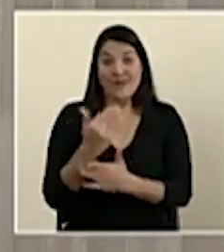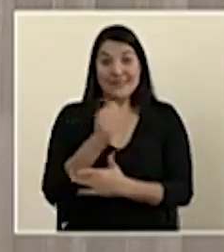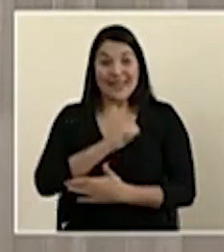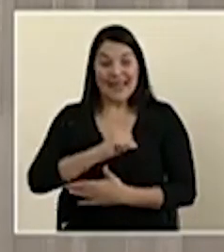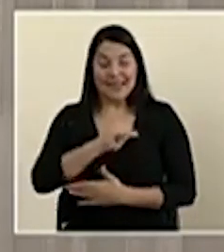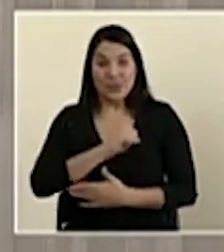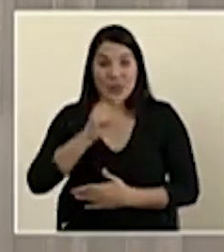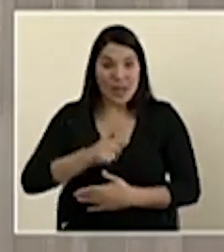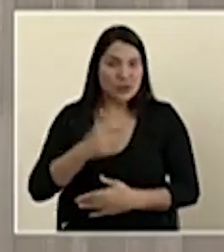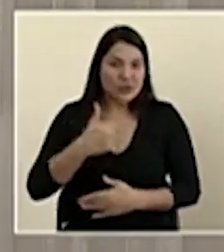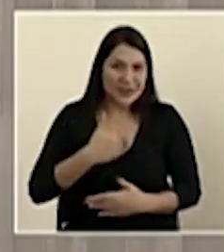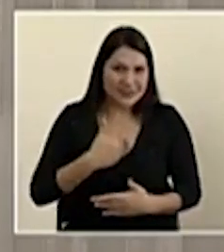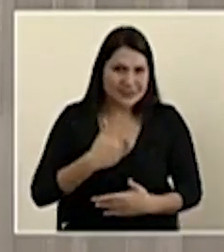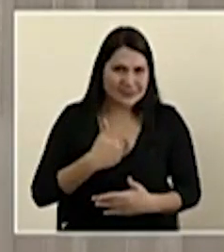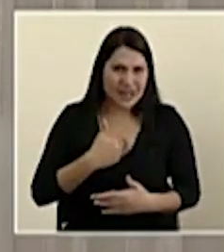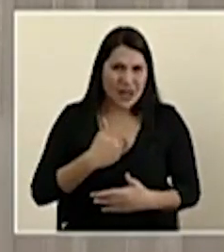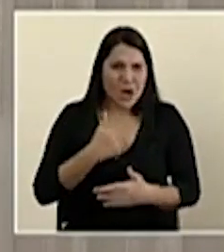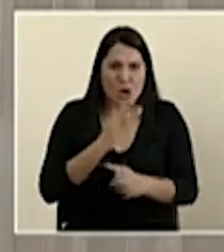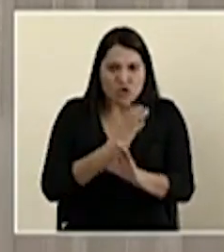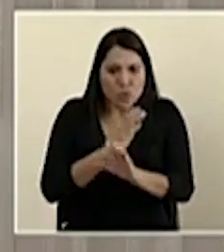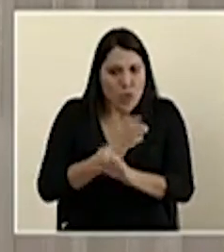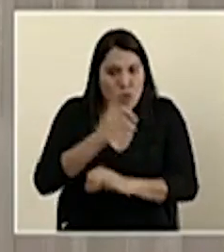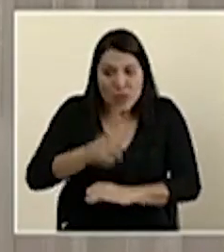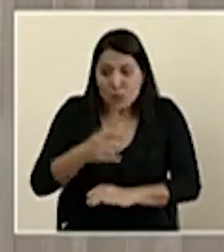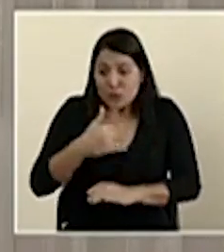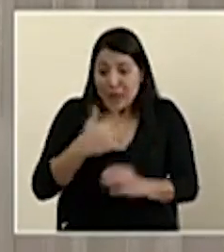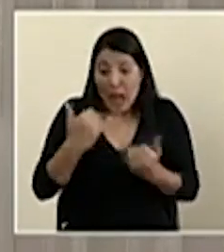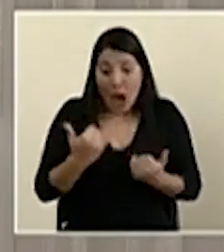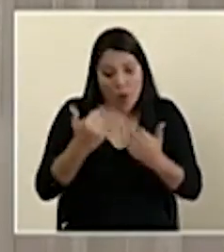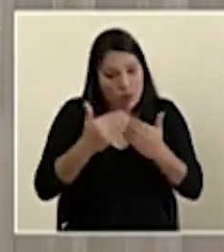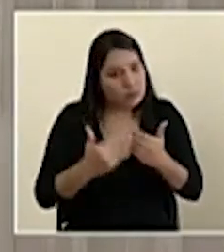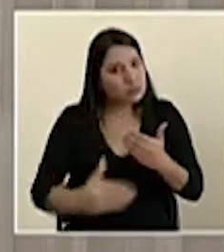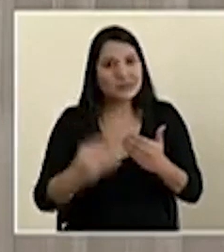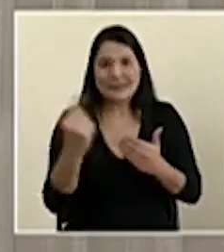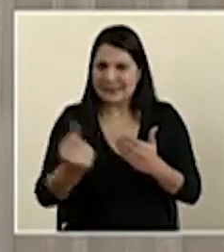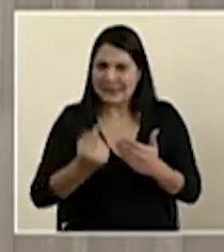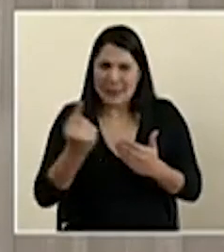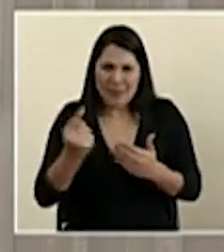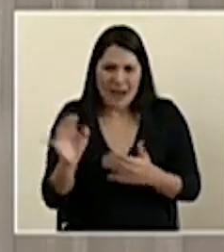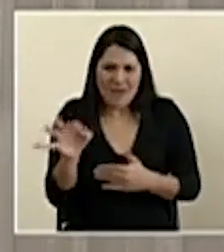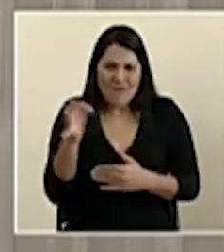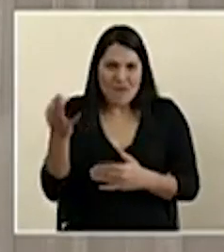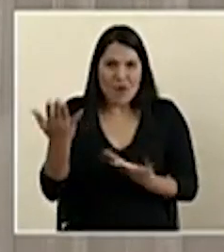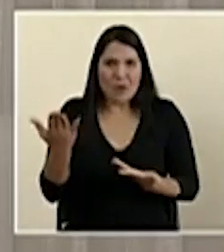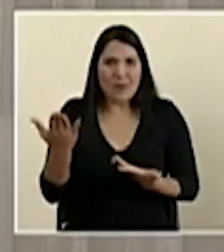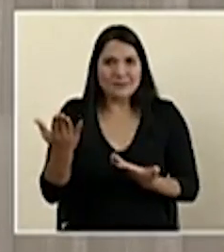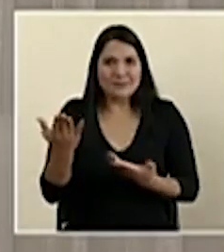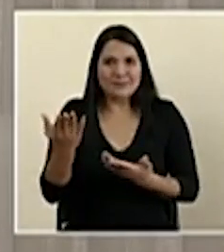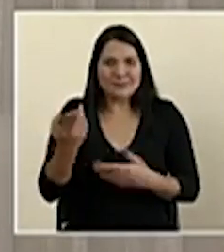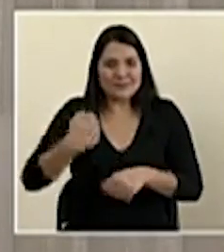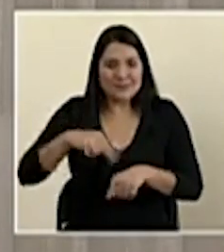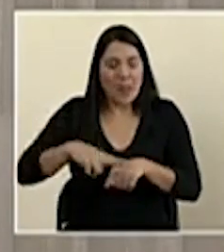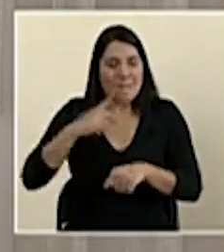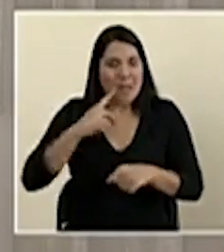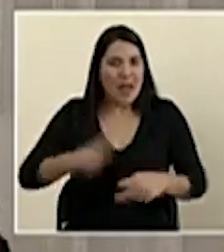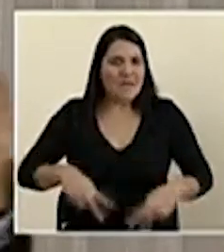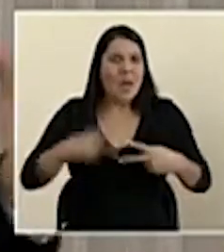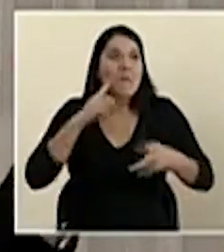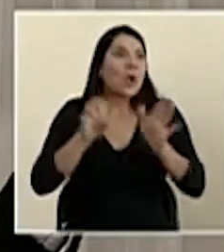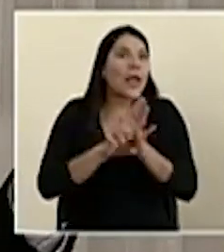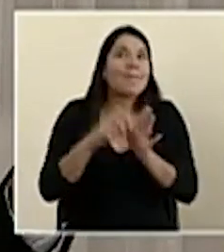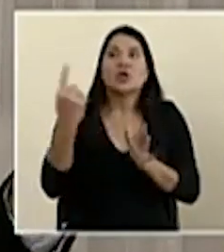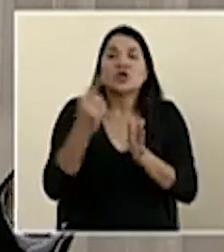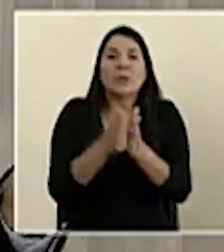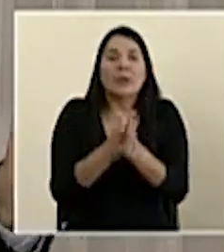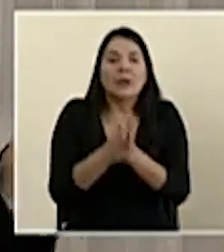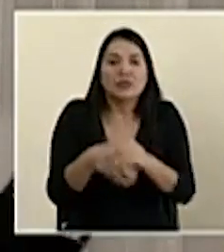que deberíamos tenerlo siempre, que no debería ser la nueva forma de vivir, que debería ser la forma habitual de vivir, que es sobre todo, como indicaba, lavarse las manos frecuentemente cuando